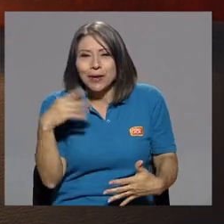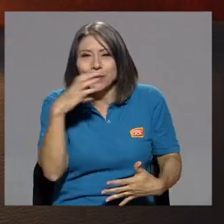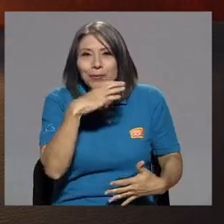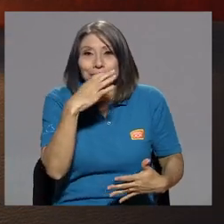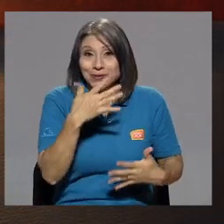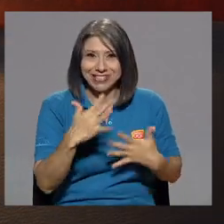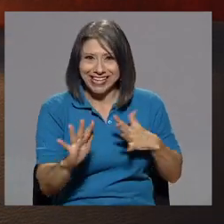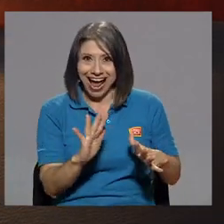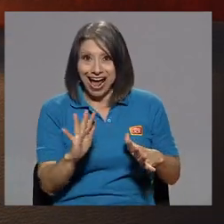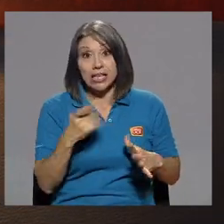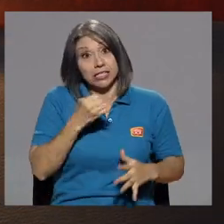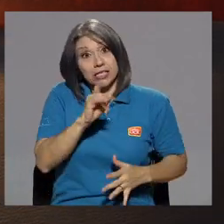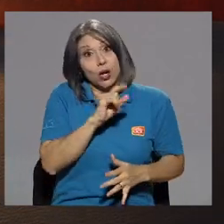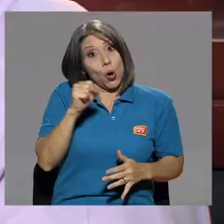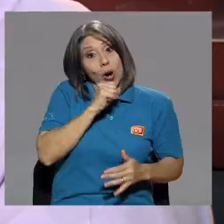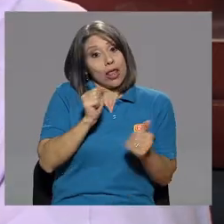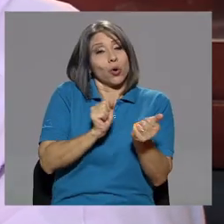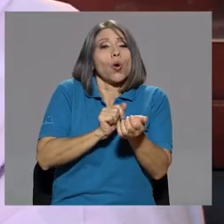si no sería tango.